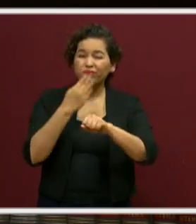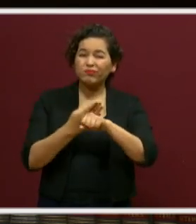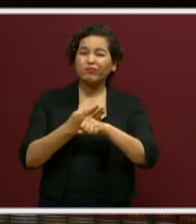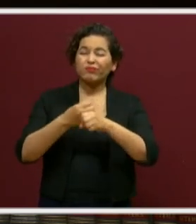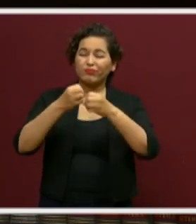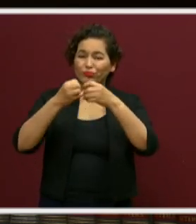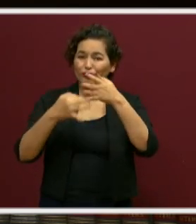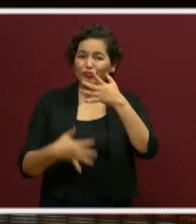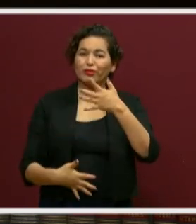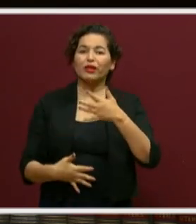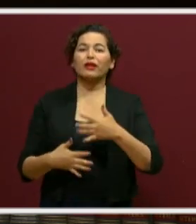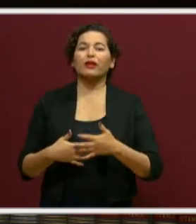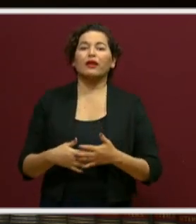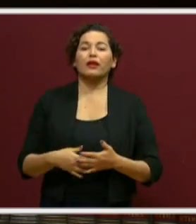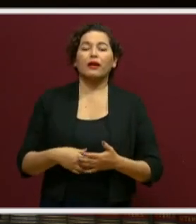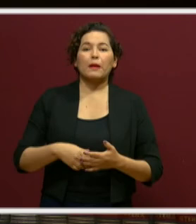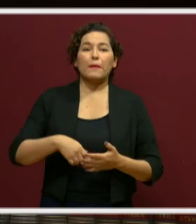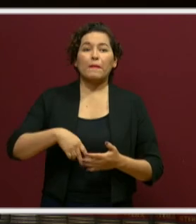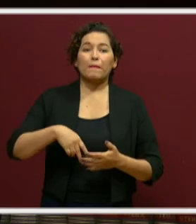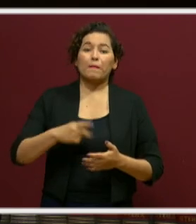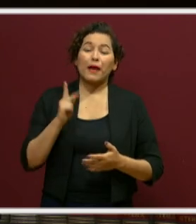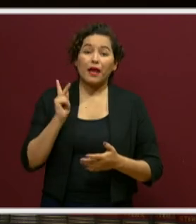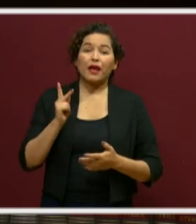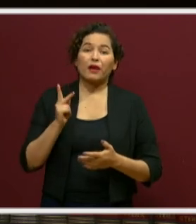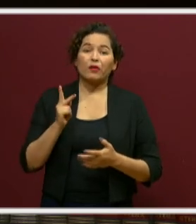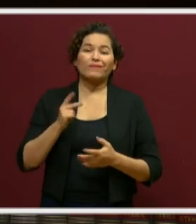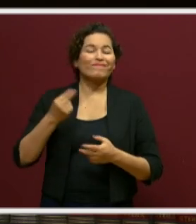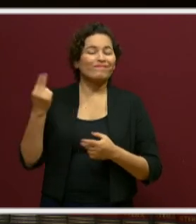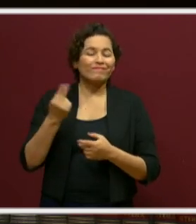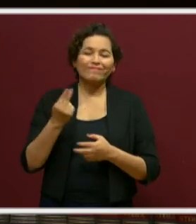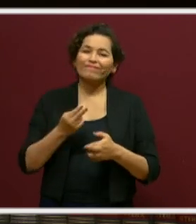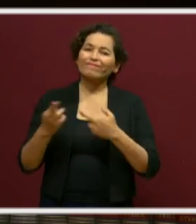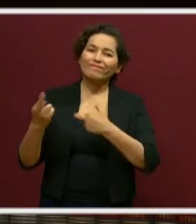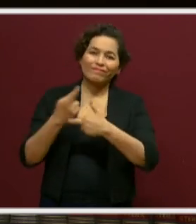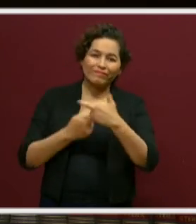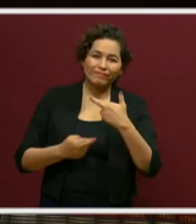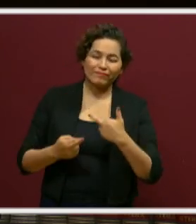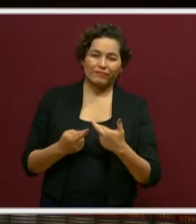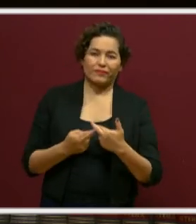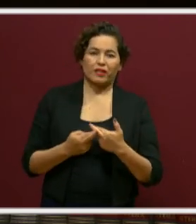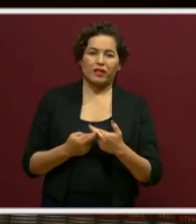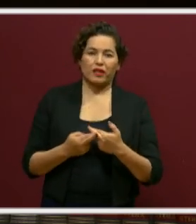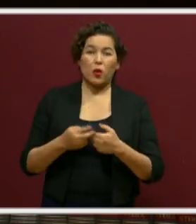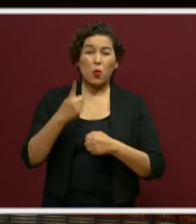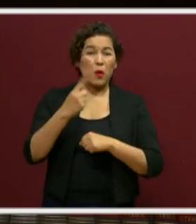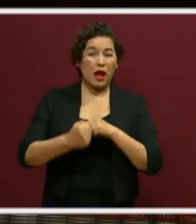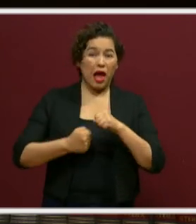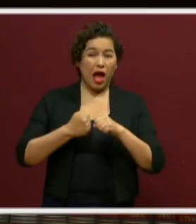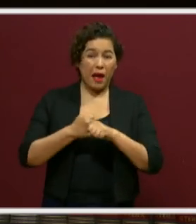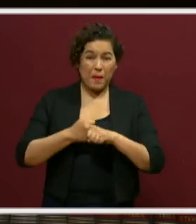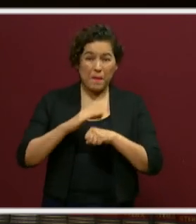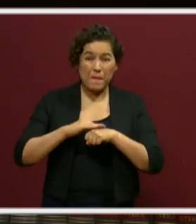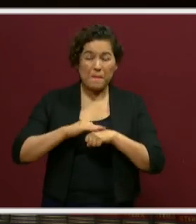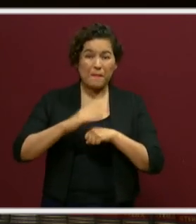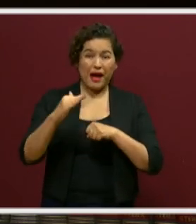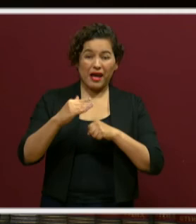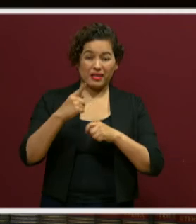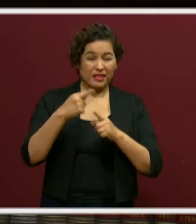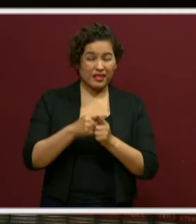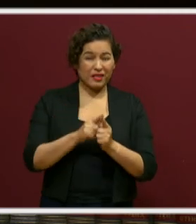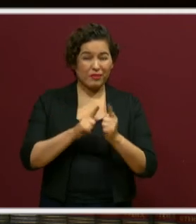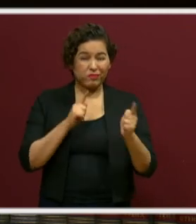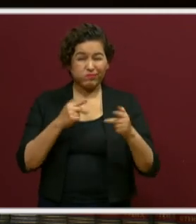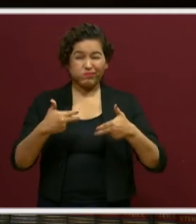pero que es necesario regresar. Un ciclo escolar más a distancia tendría consecuencias